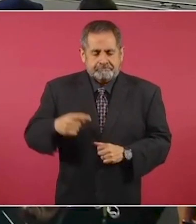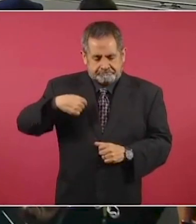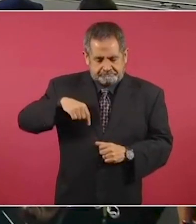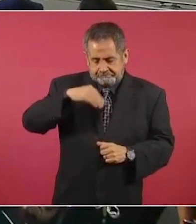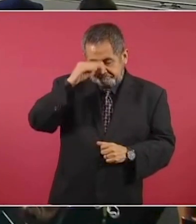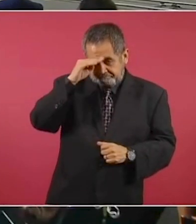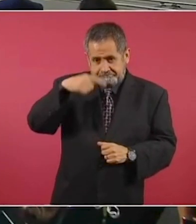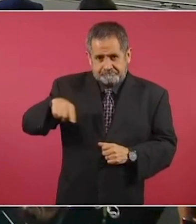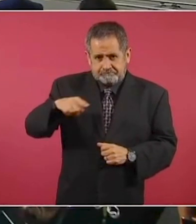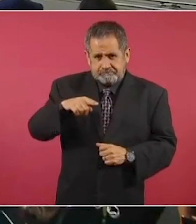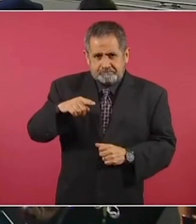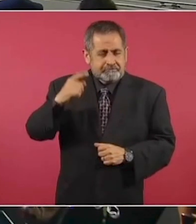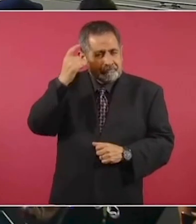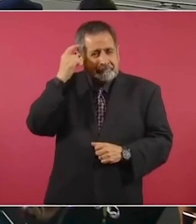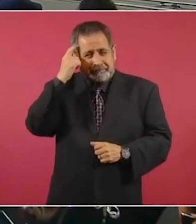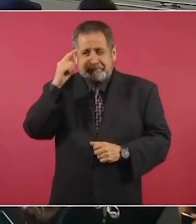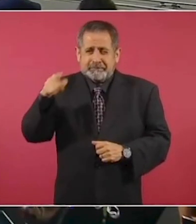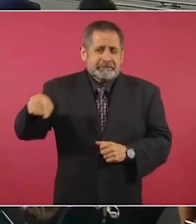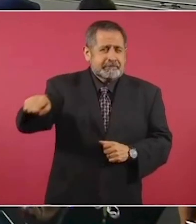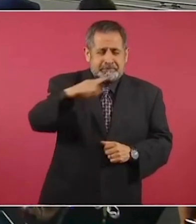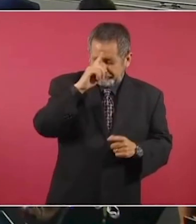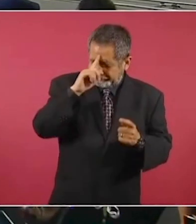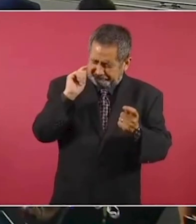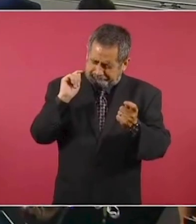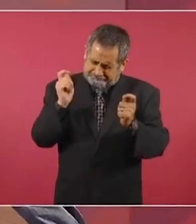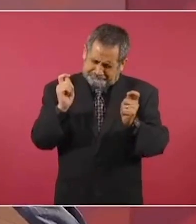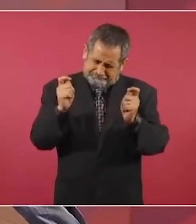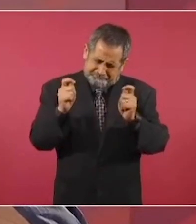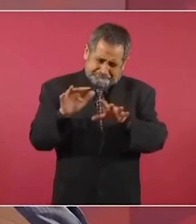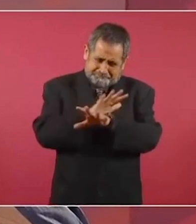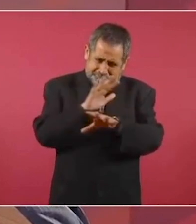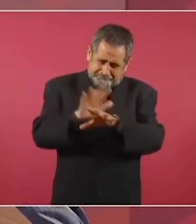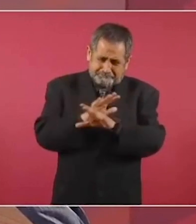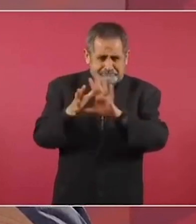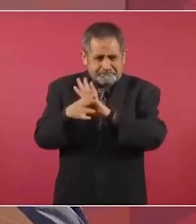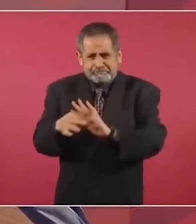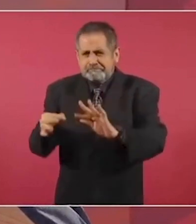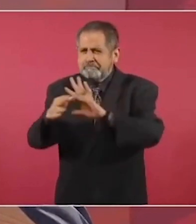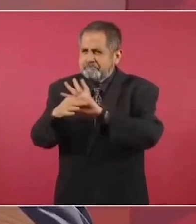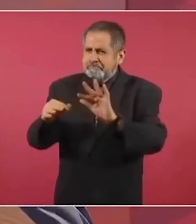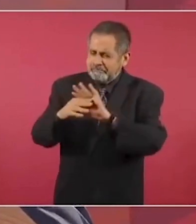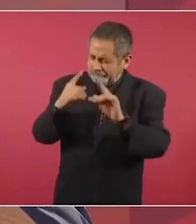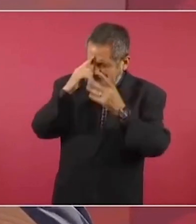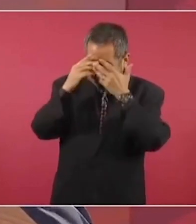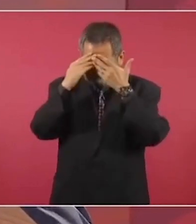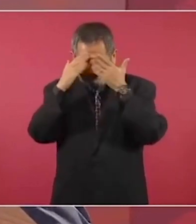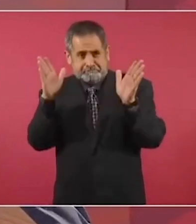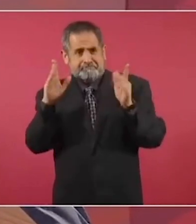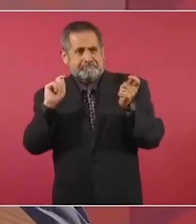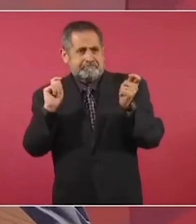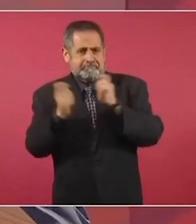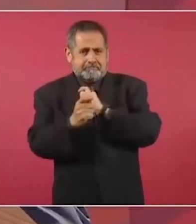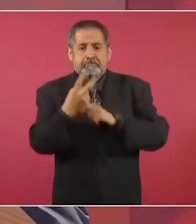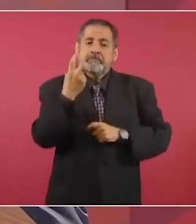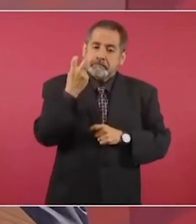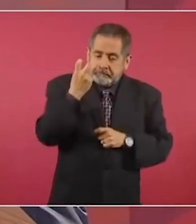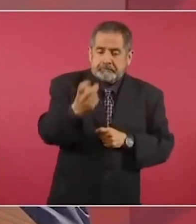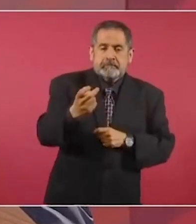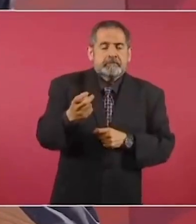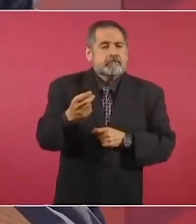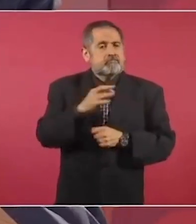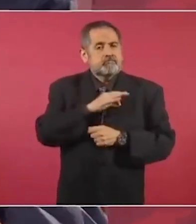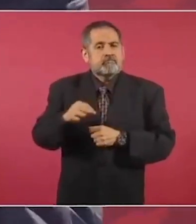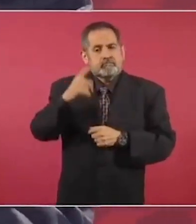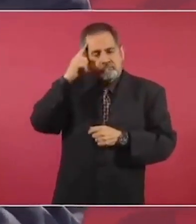un cambio de mentalidad, porque eso es lo que permite